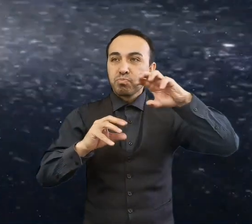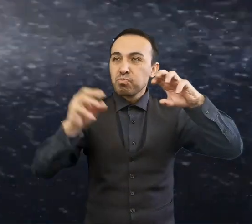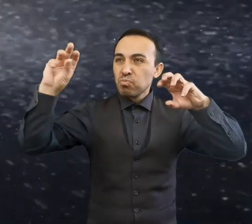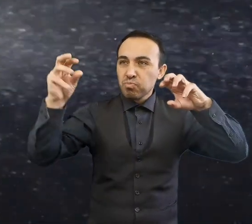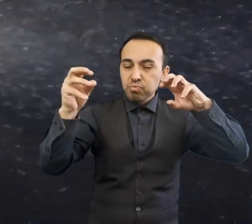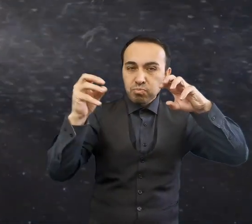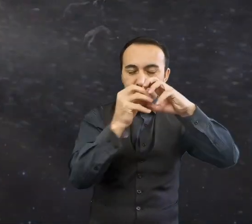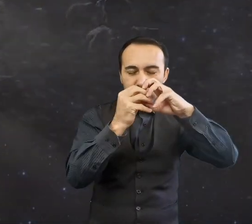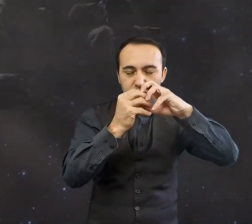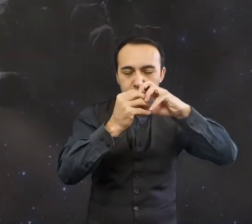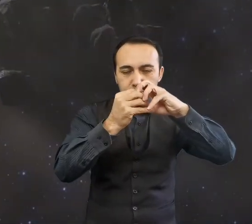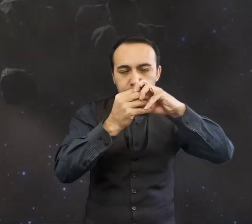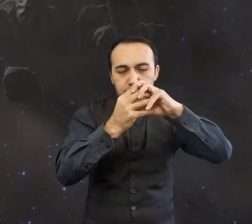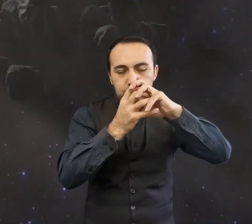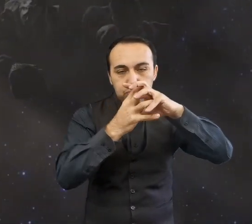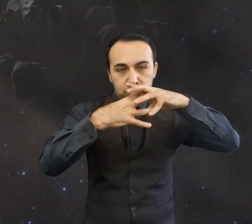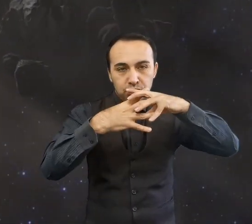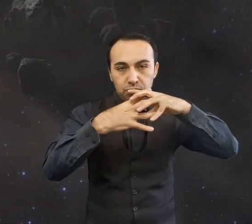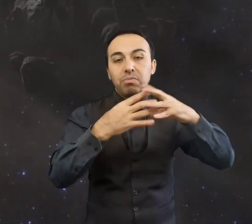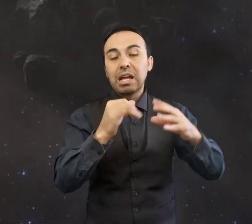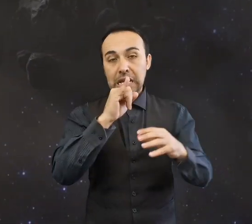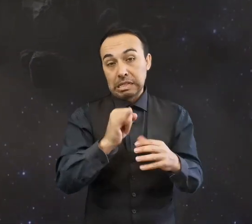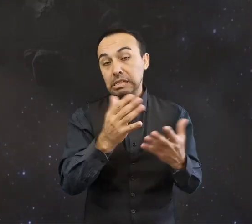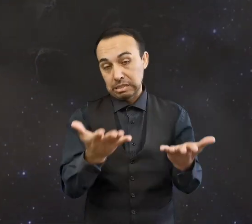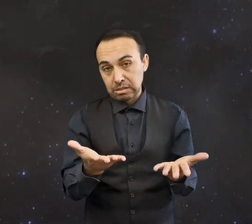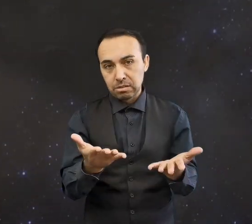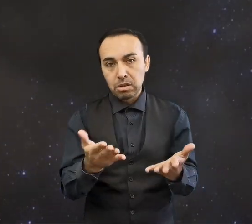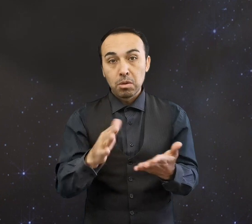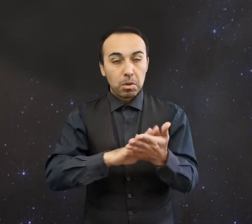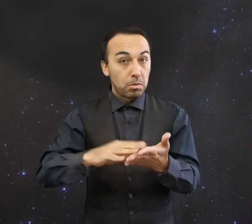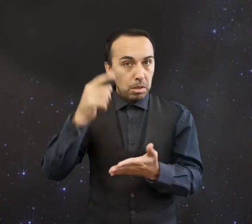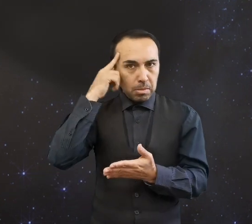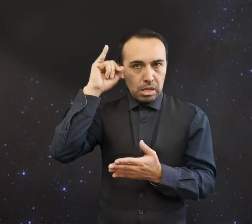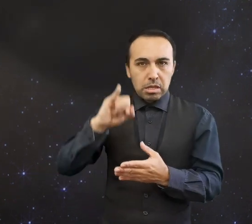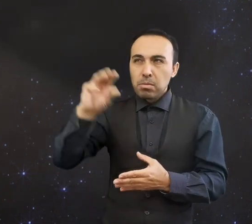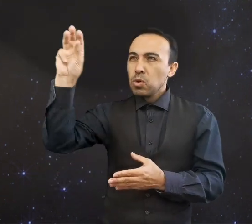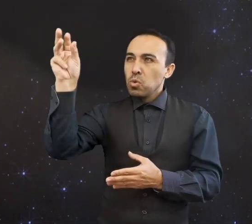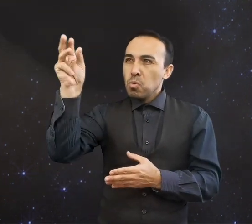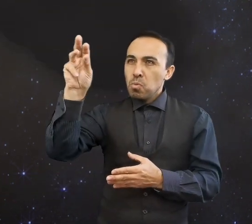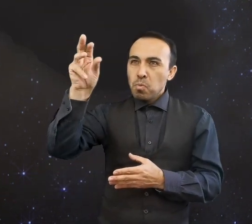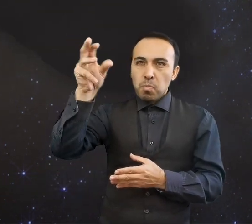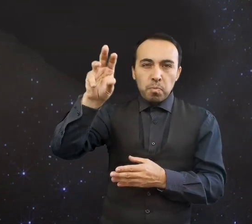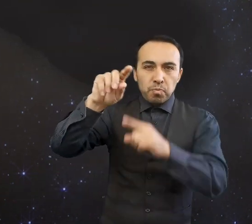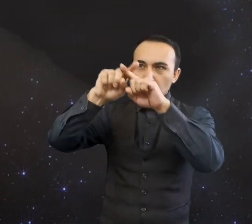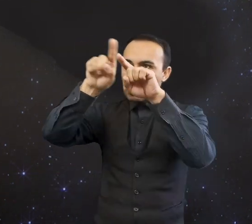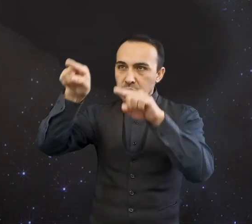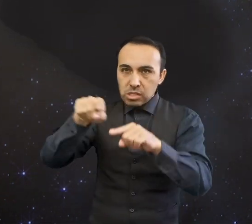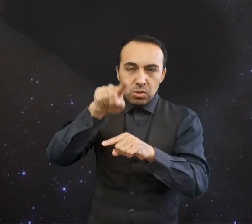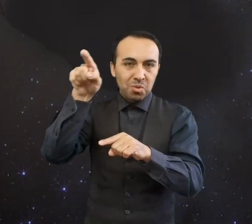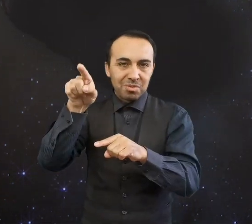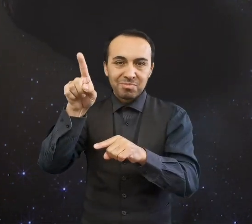Los asteroides no son esféricos, como lo son los planetas, debido a que tienen menor masa, así que tienen formas